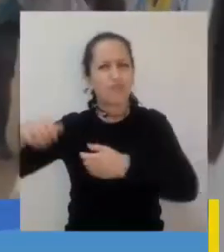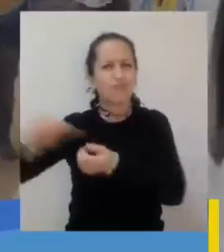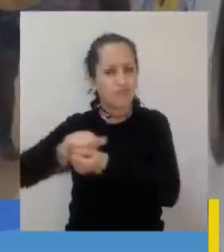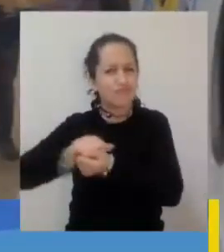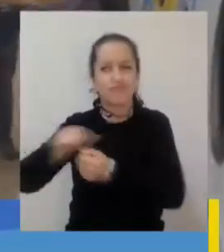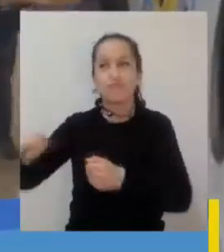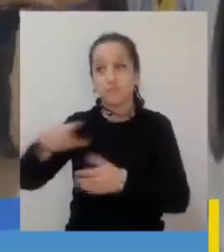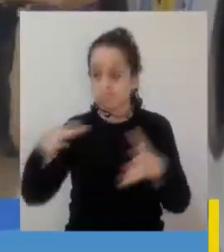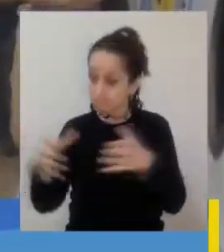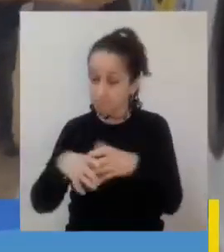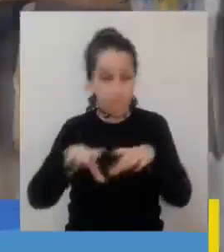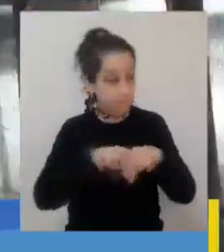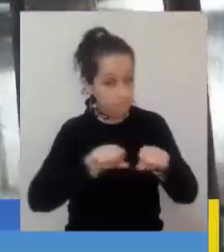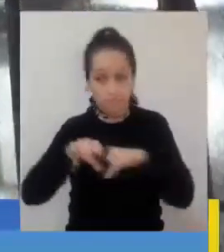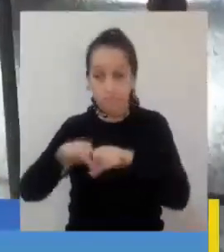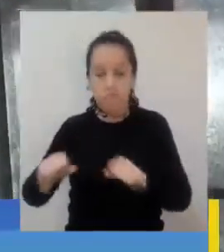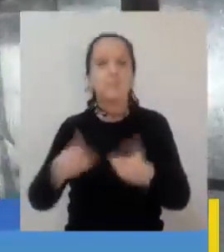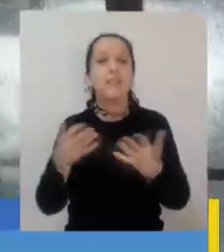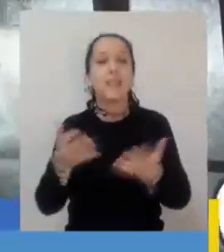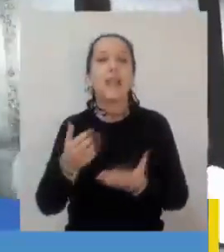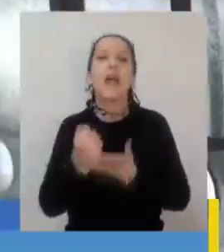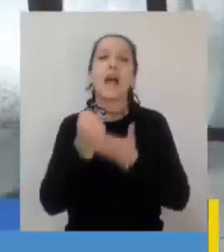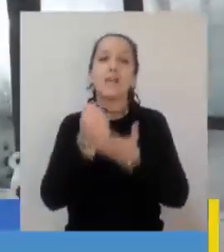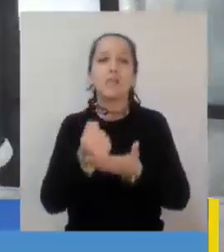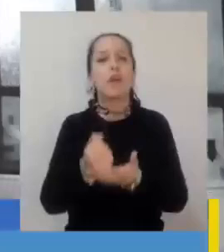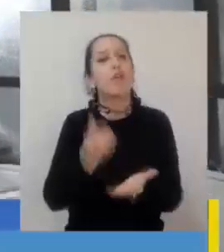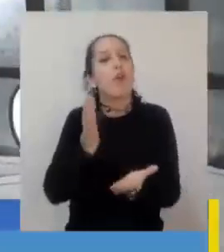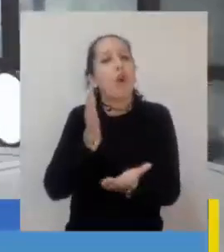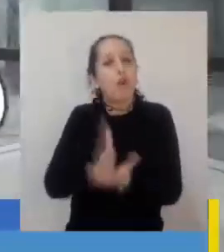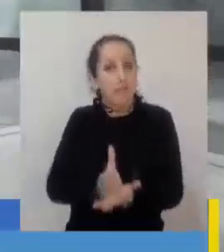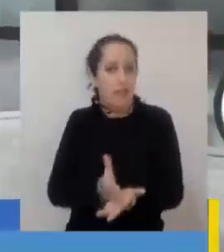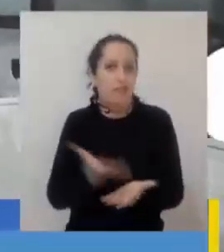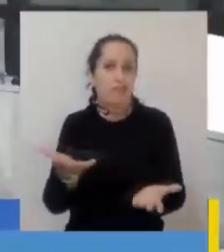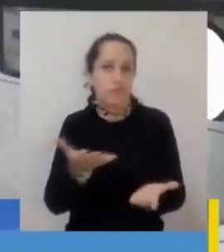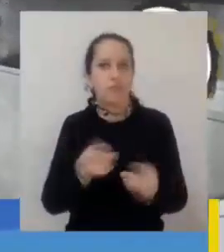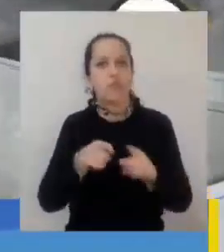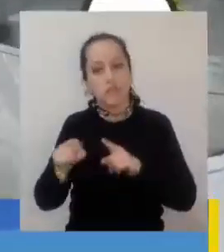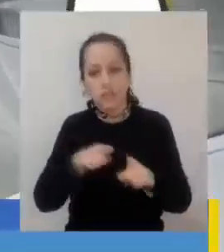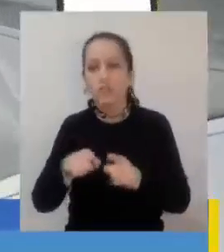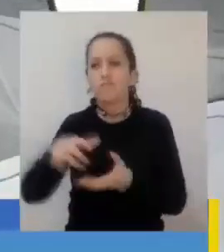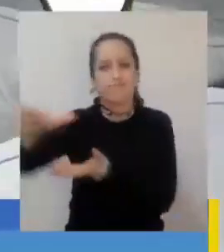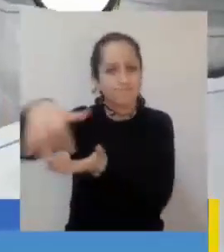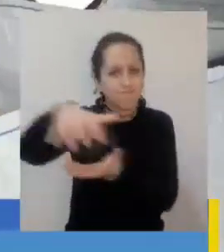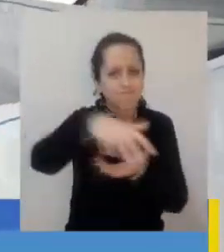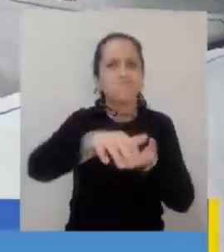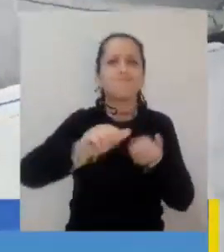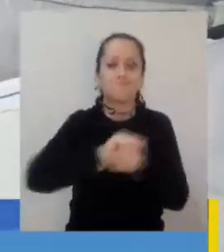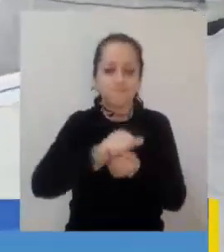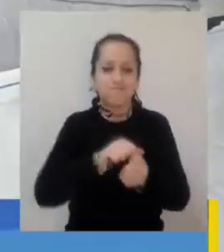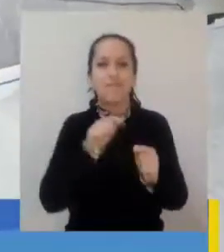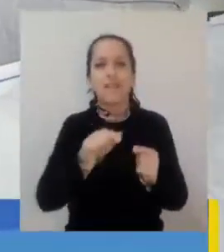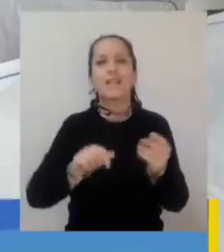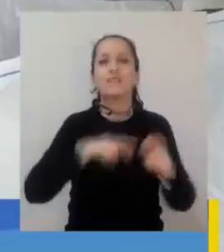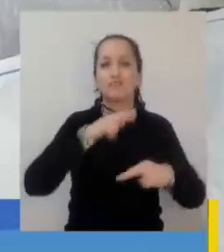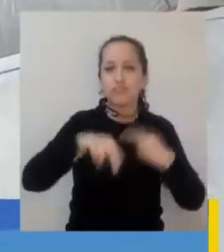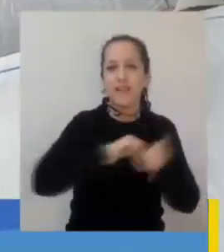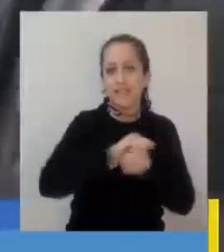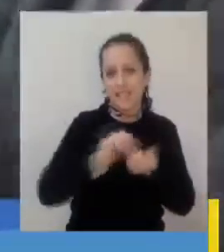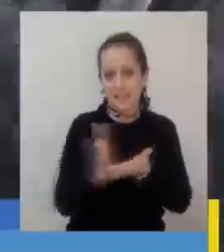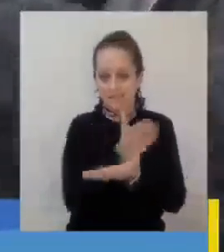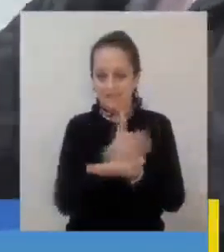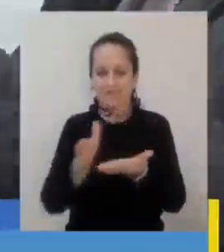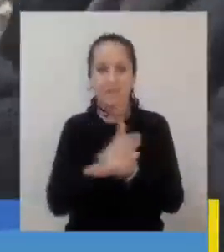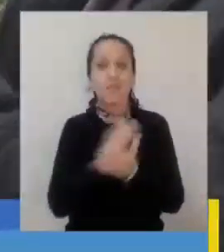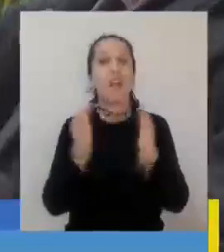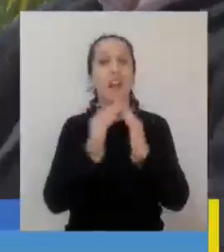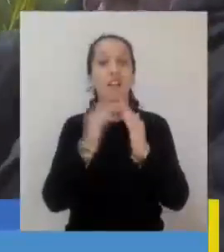se suscribió el acuerdo que permitirá apoyar el cumplimiento de las obligaciones de gestión, recolección y valorización de residuos sólidos